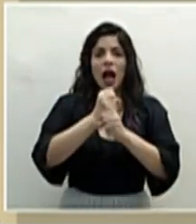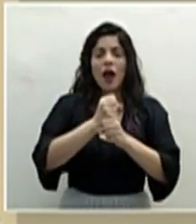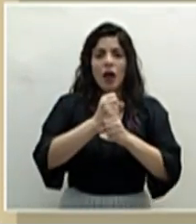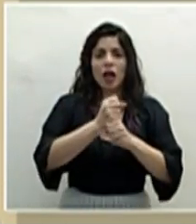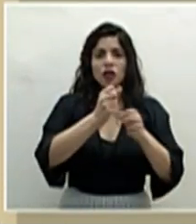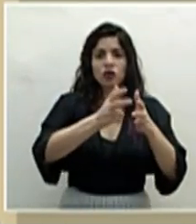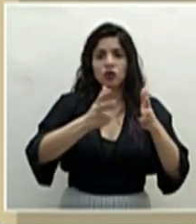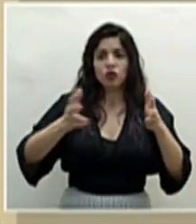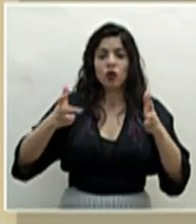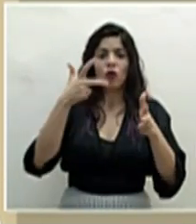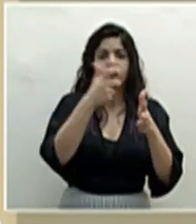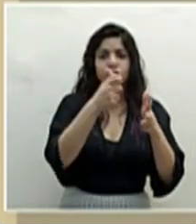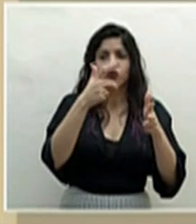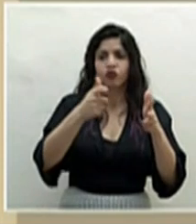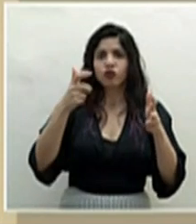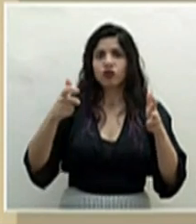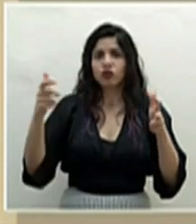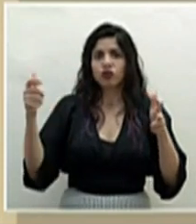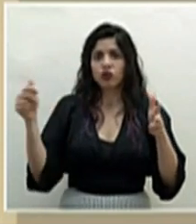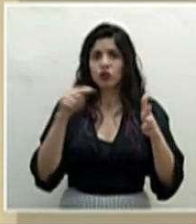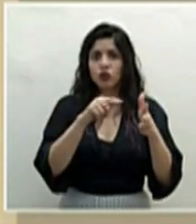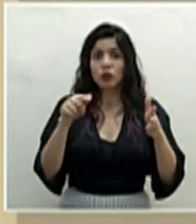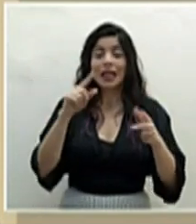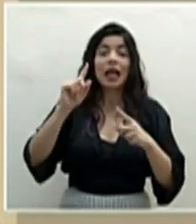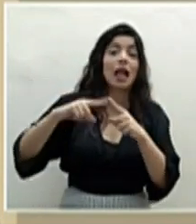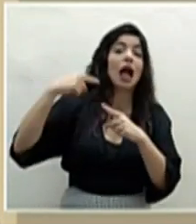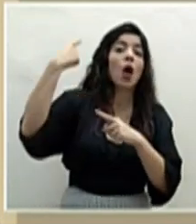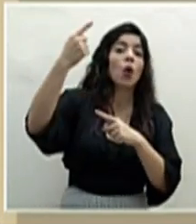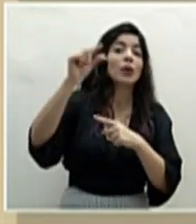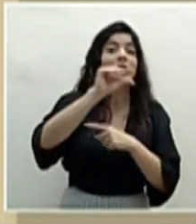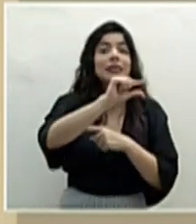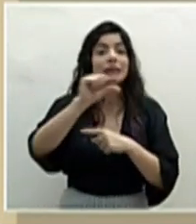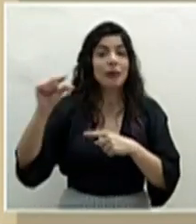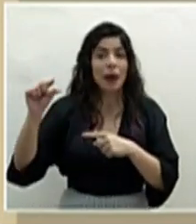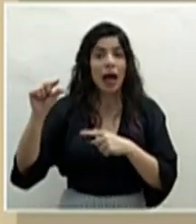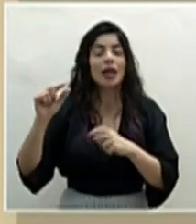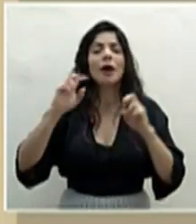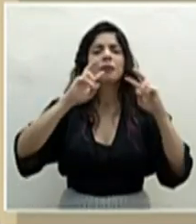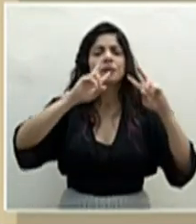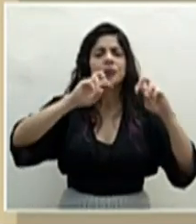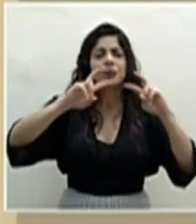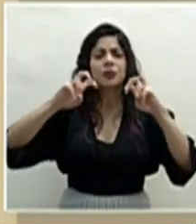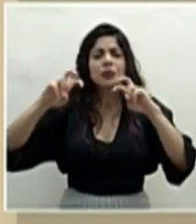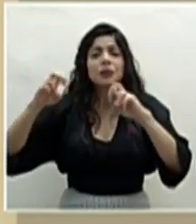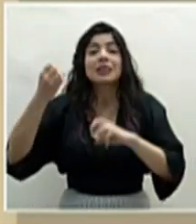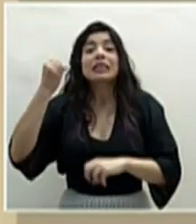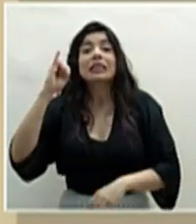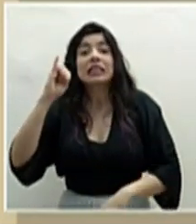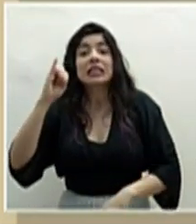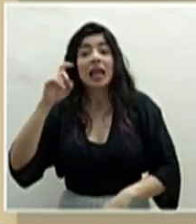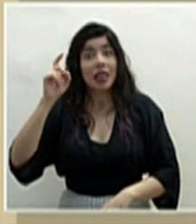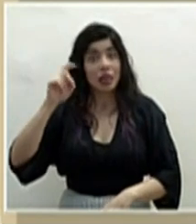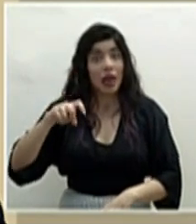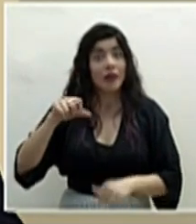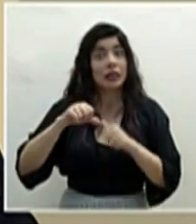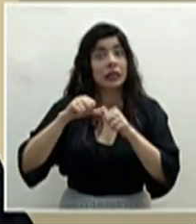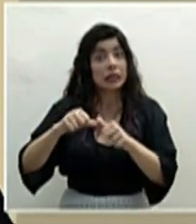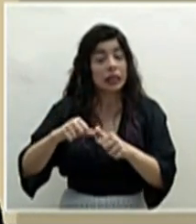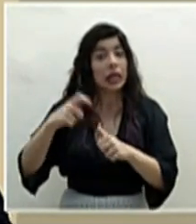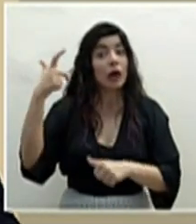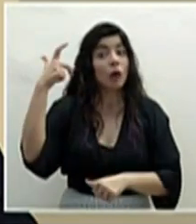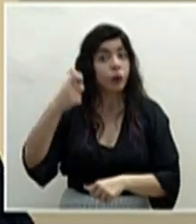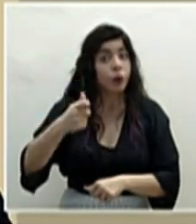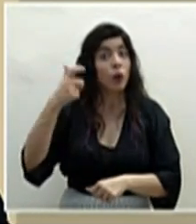se están inmunizando y la semana entrante se estará revisando si se tiene que seguir haciendo